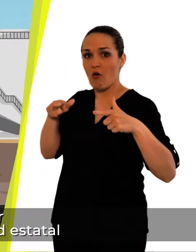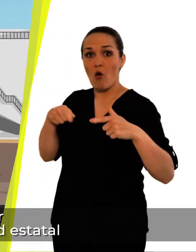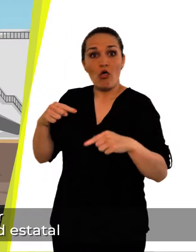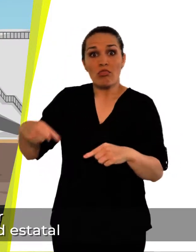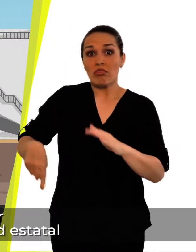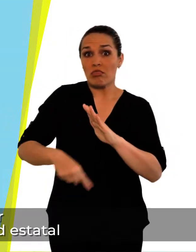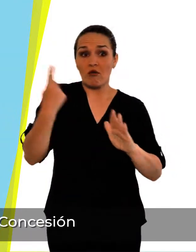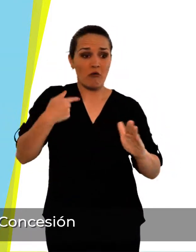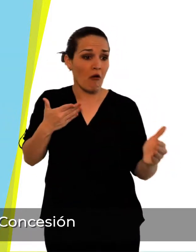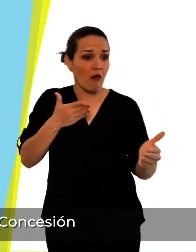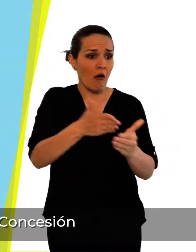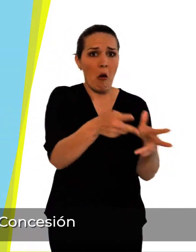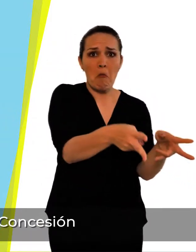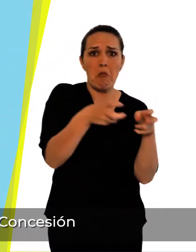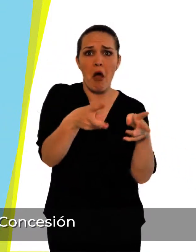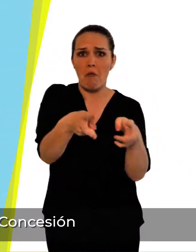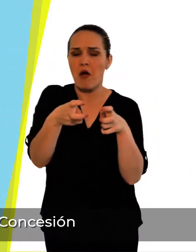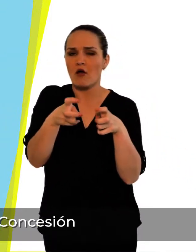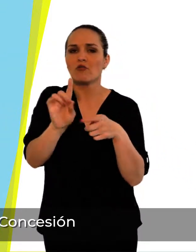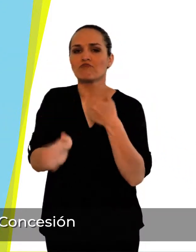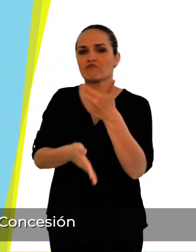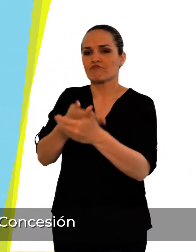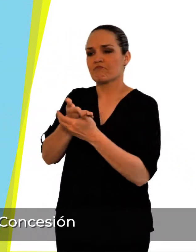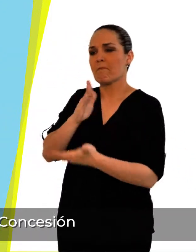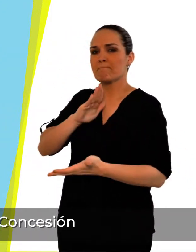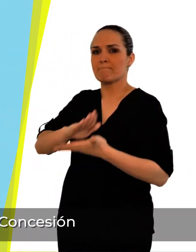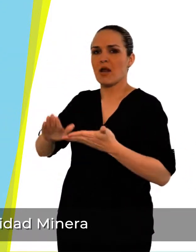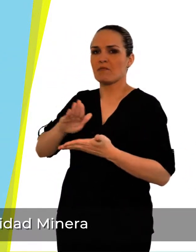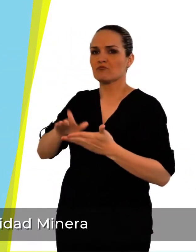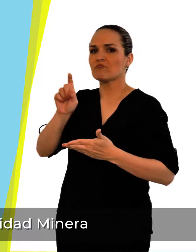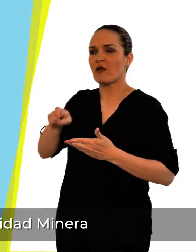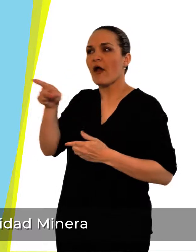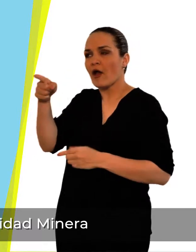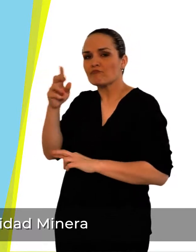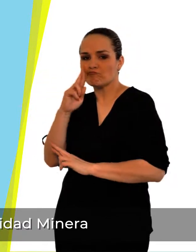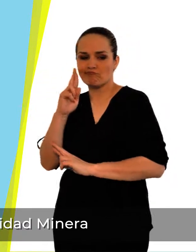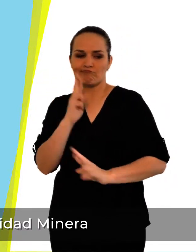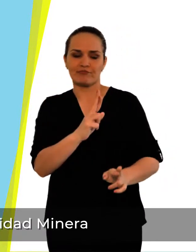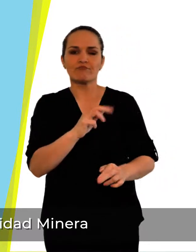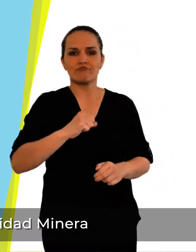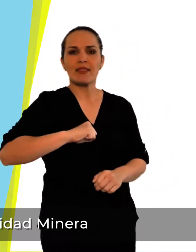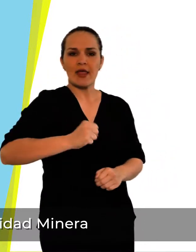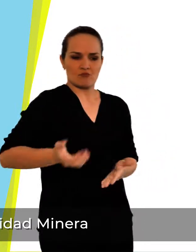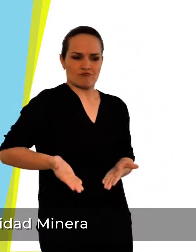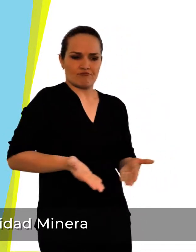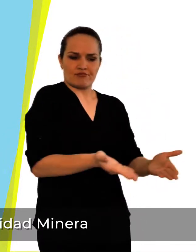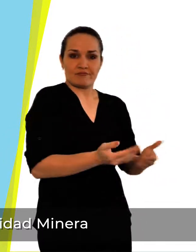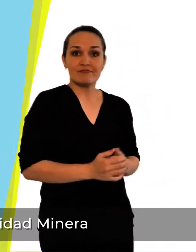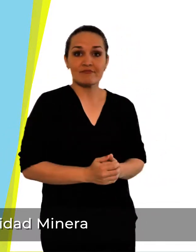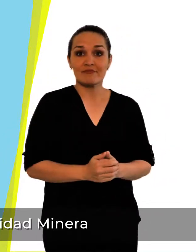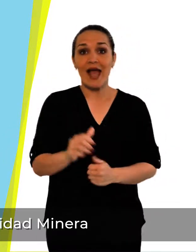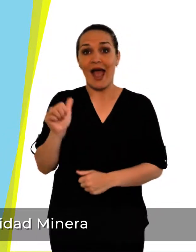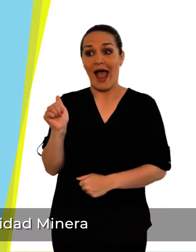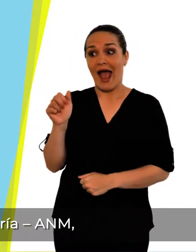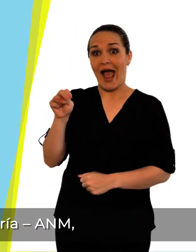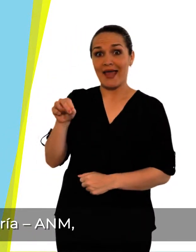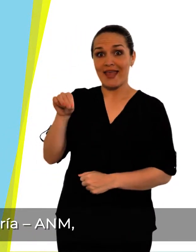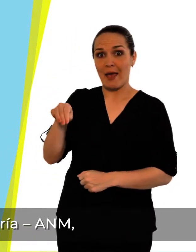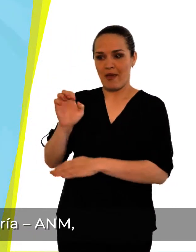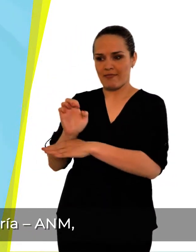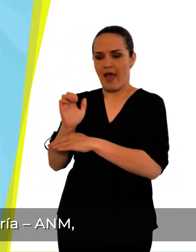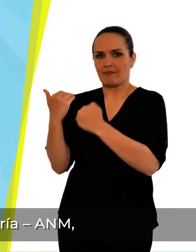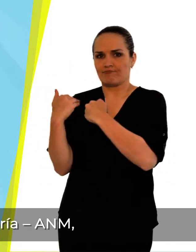propiedad estatal, se debe contar con un contrato de concesión debidamente autorizado por la Autoridad Minera,